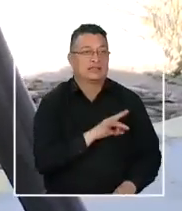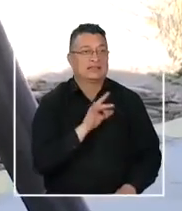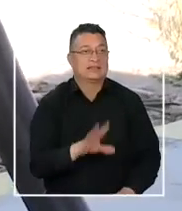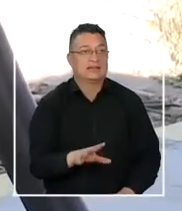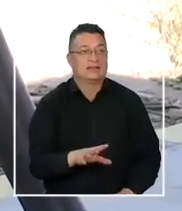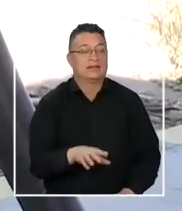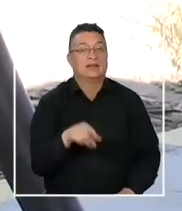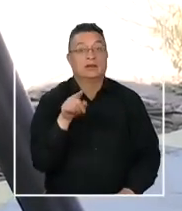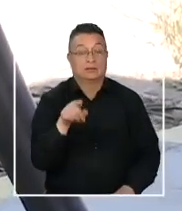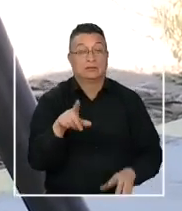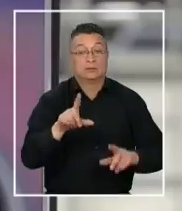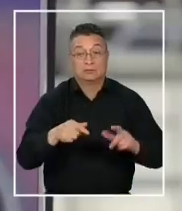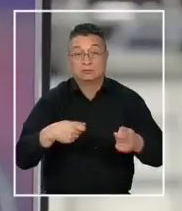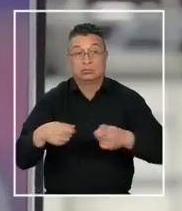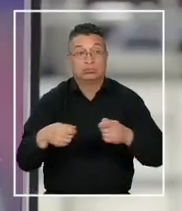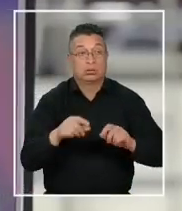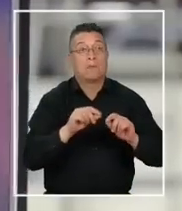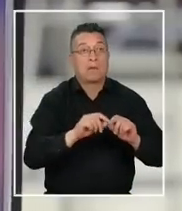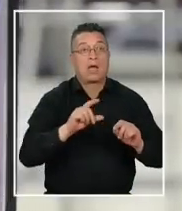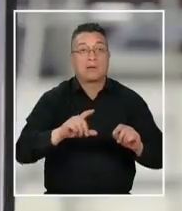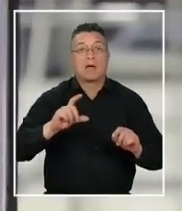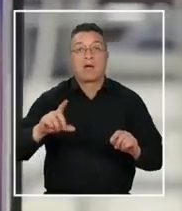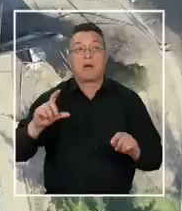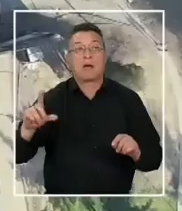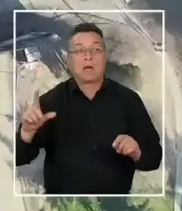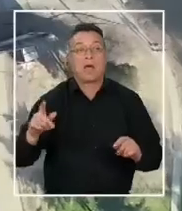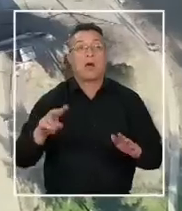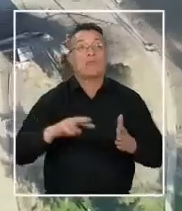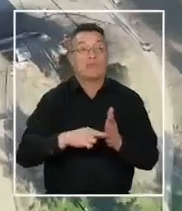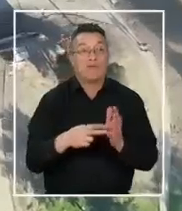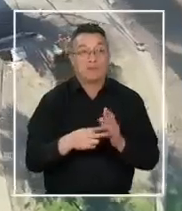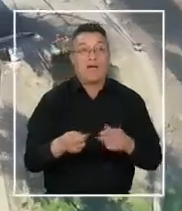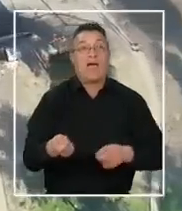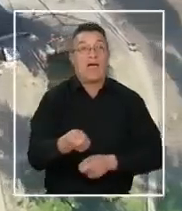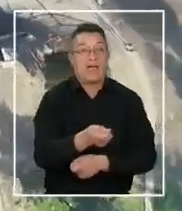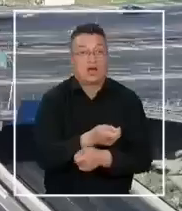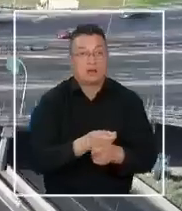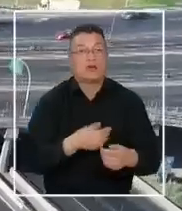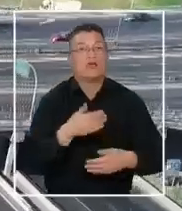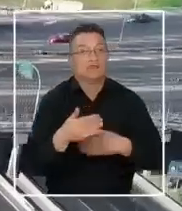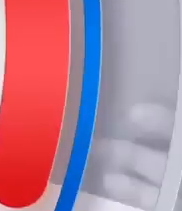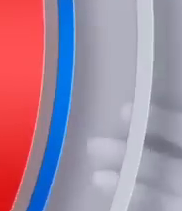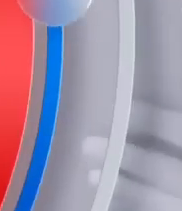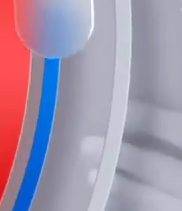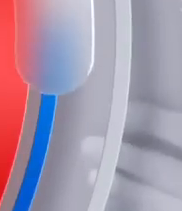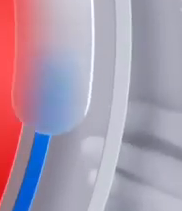Opciones para un mercado que no para de crecer y que pese a la crisis económica avanza sobre ruedas.